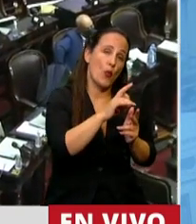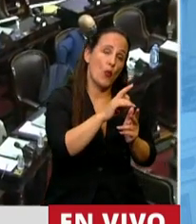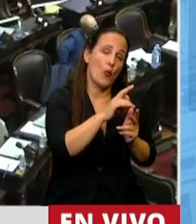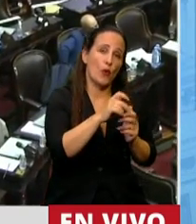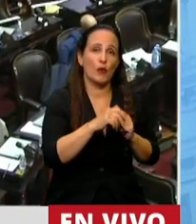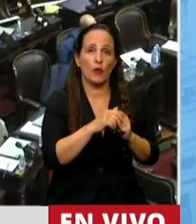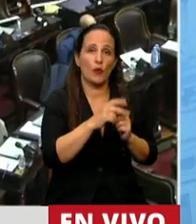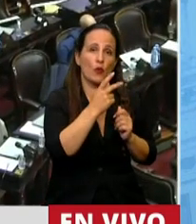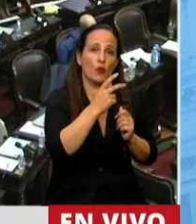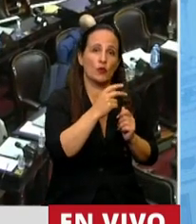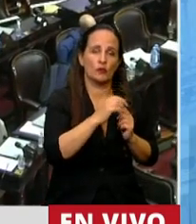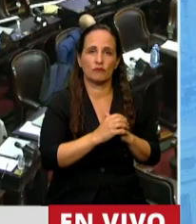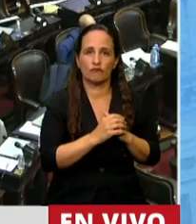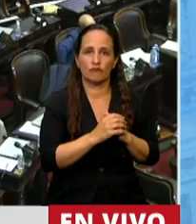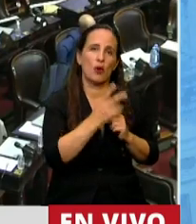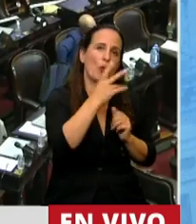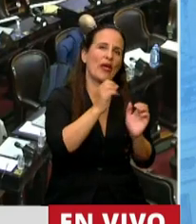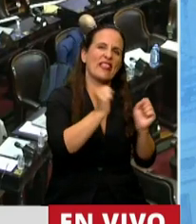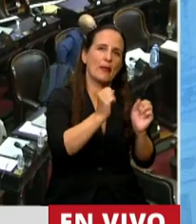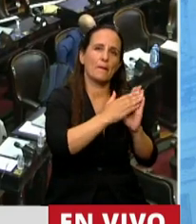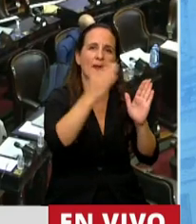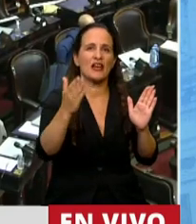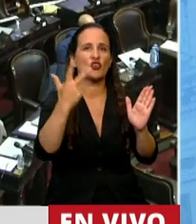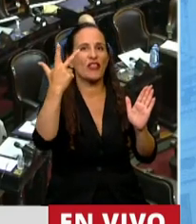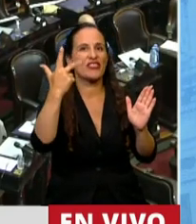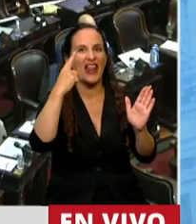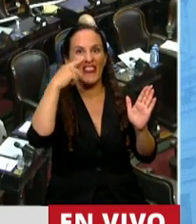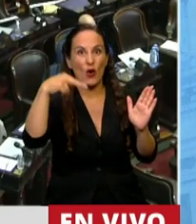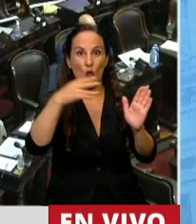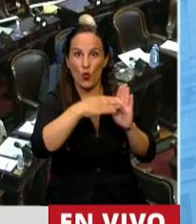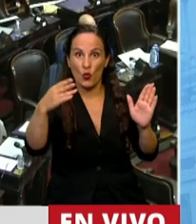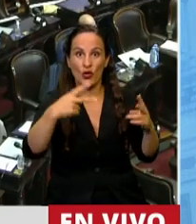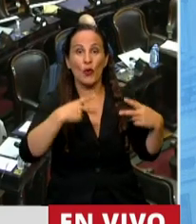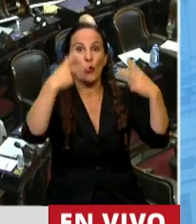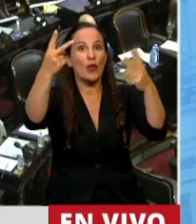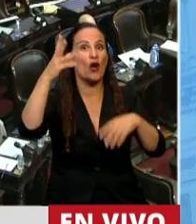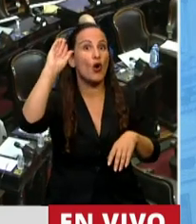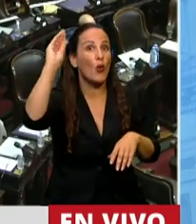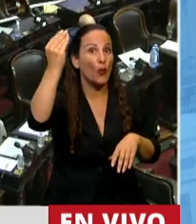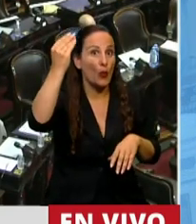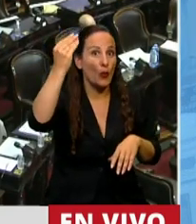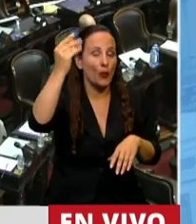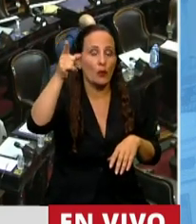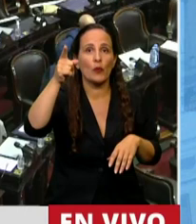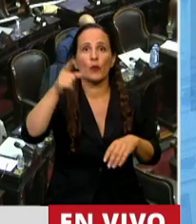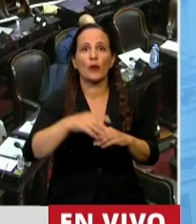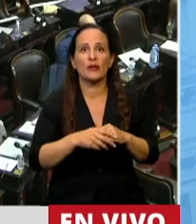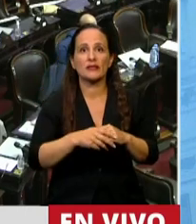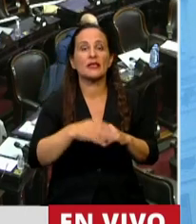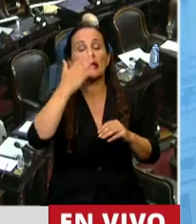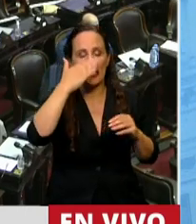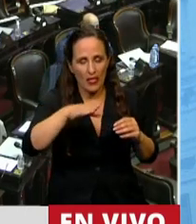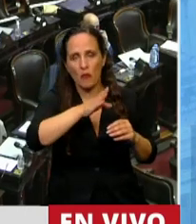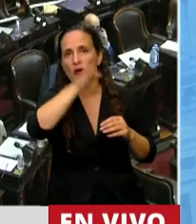mayo al 3 de junio, viajó a Brasilia primero y luego varios días a